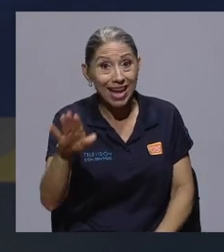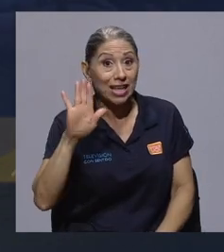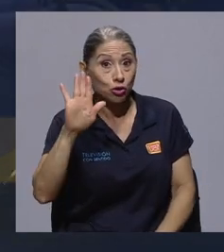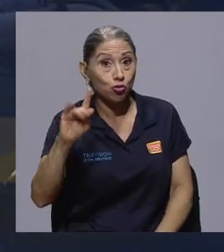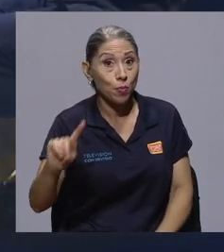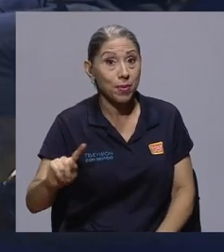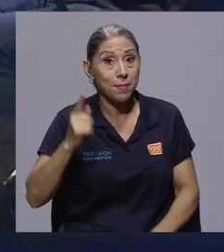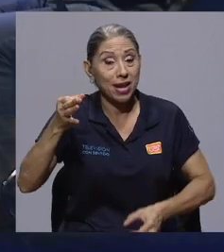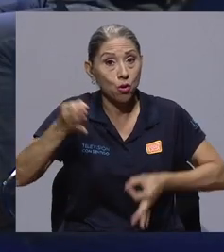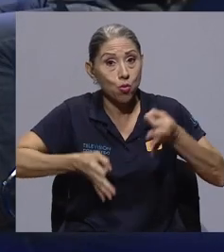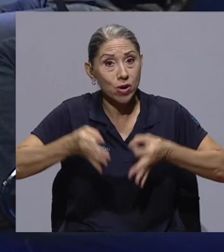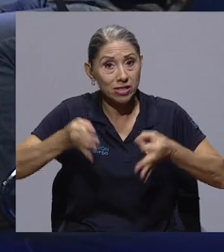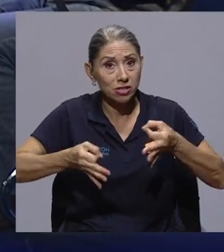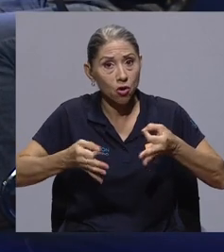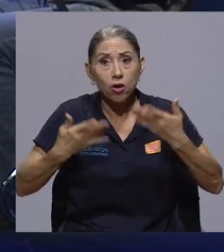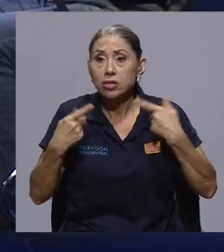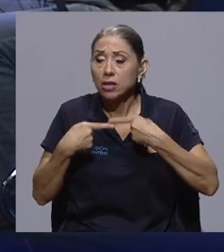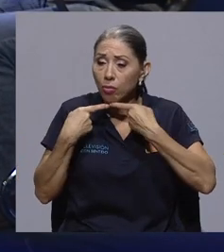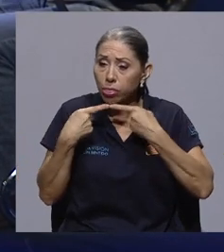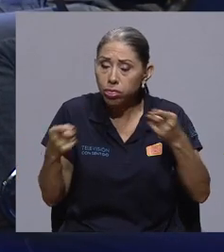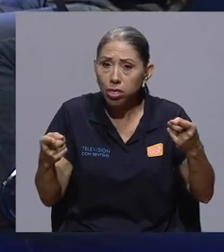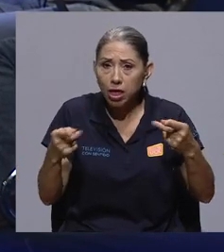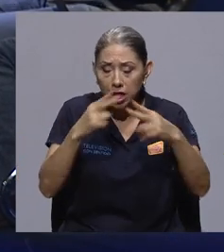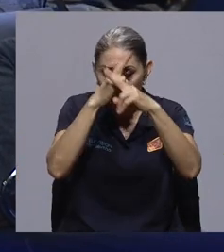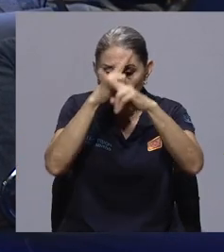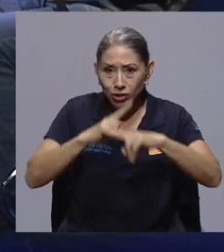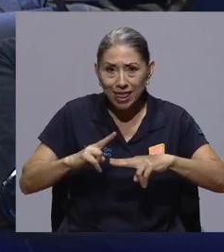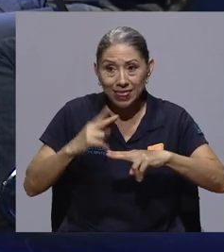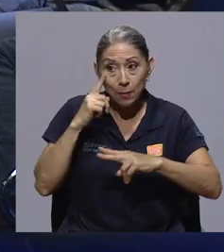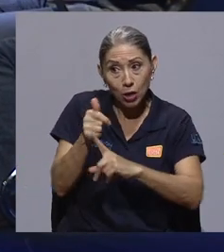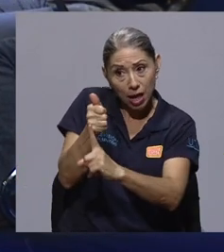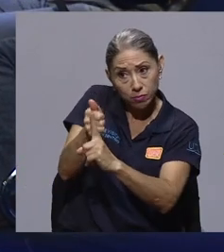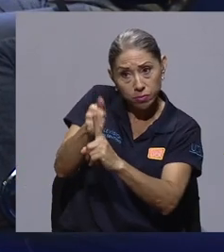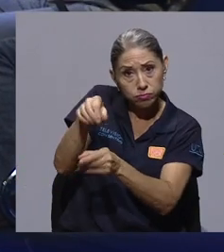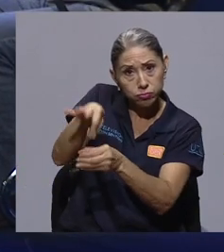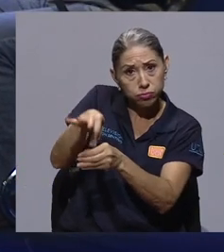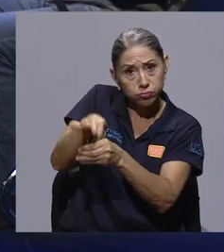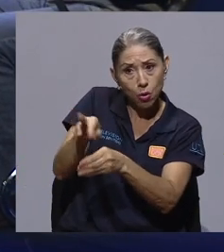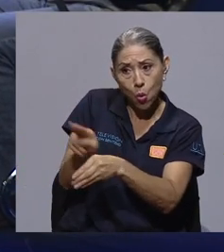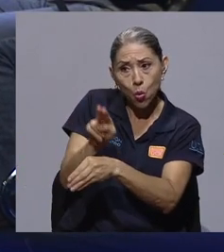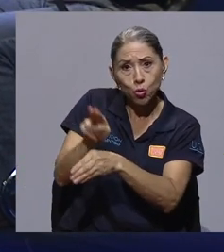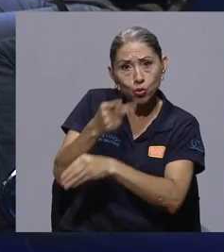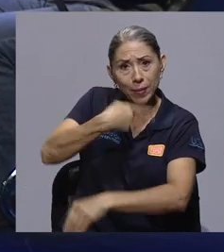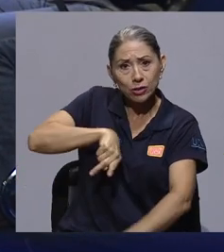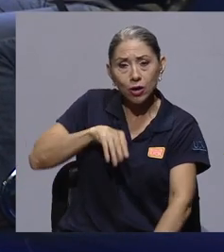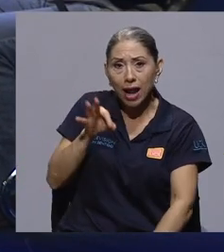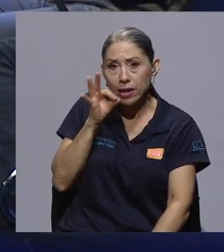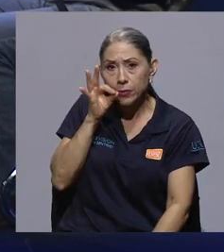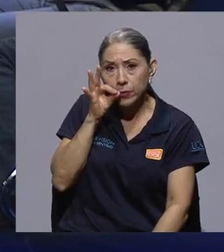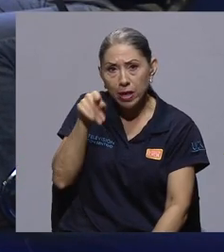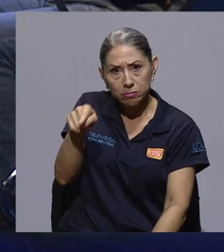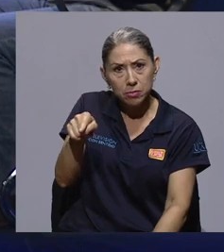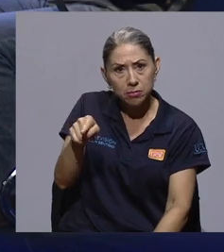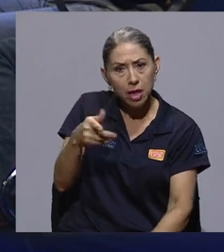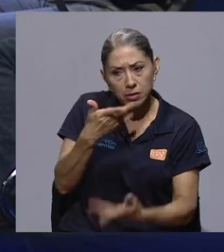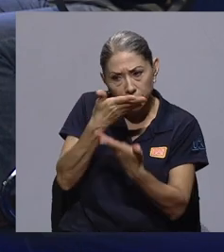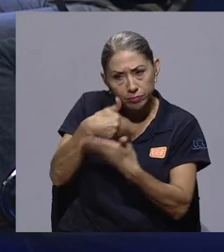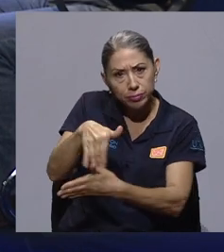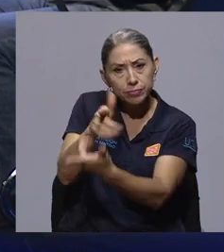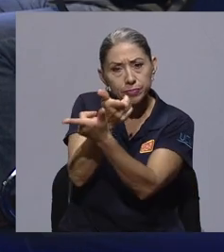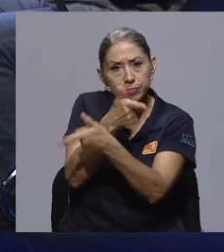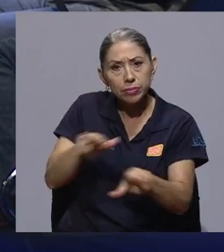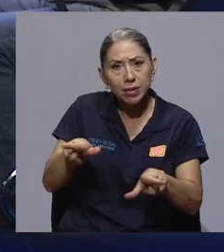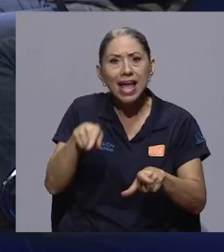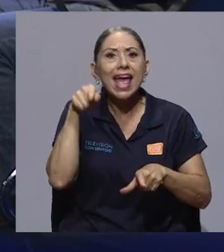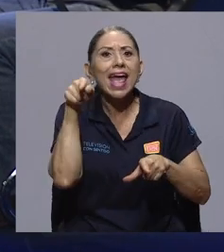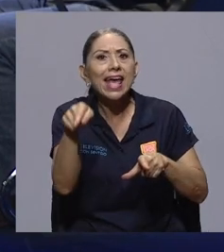primer caso, en su primer juicio, salió inocente por el tema de cultivo, de autocultivo, o cultivo para consumo personal. Y